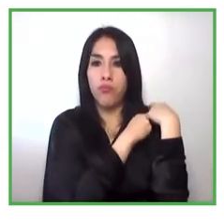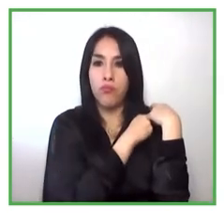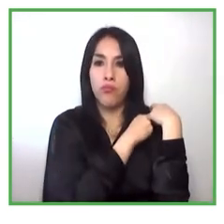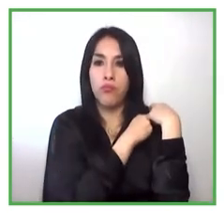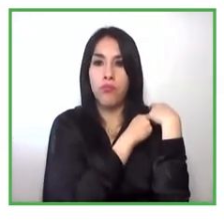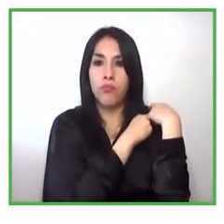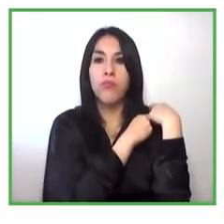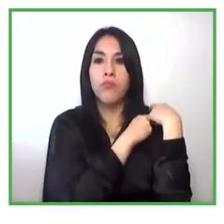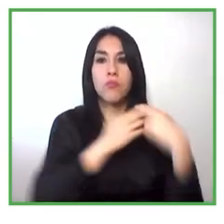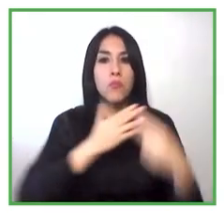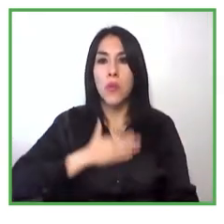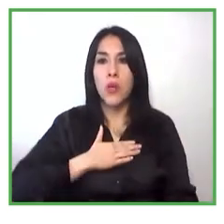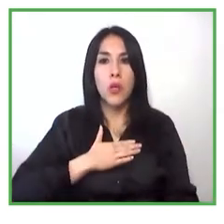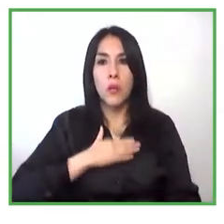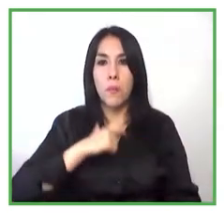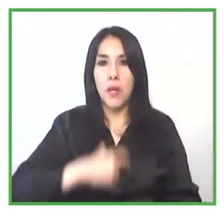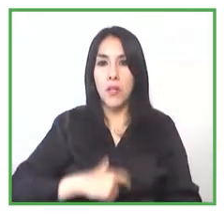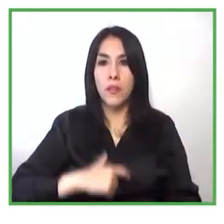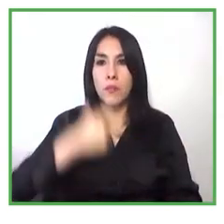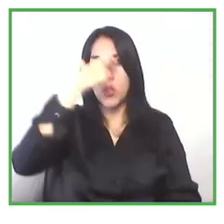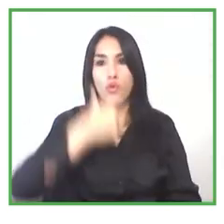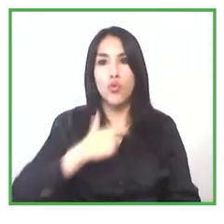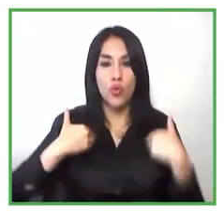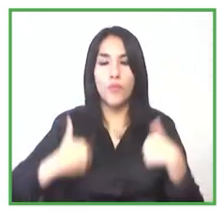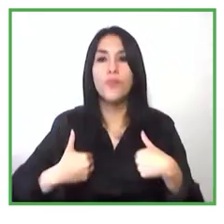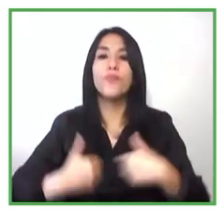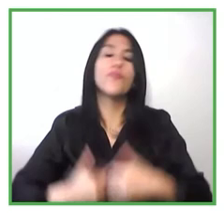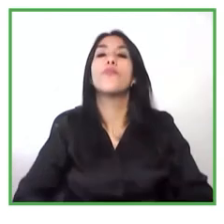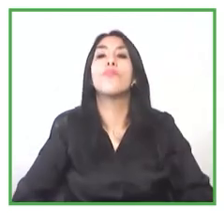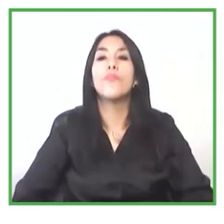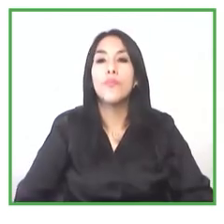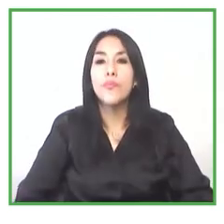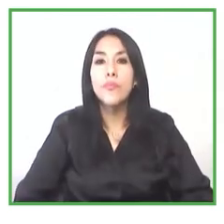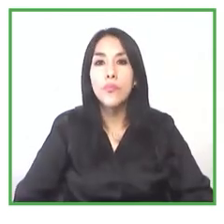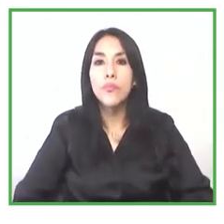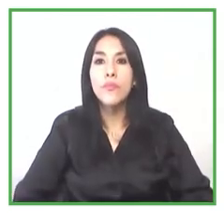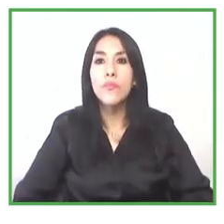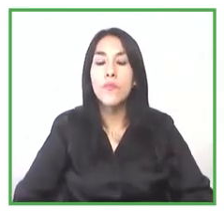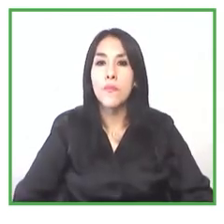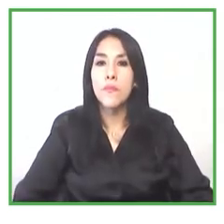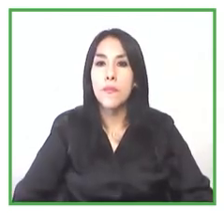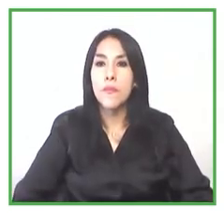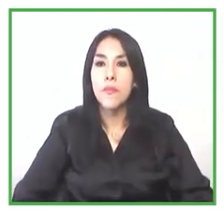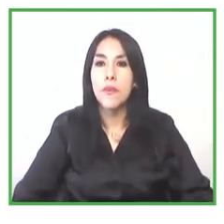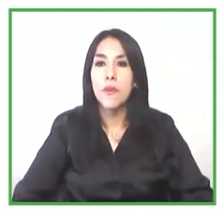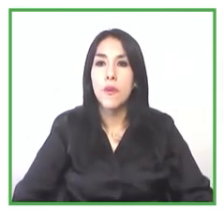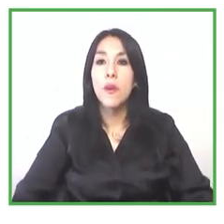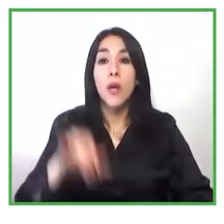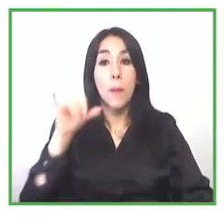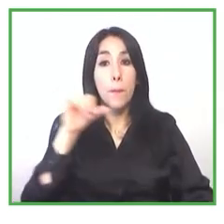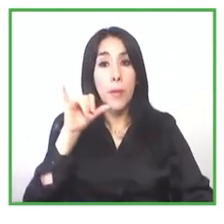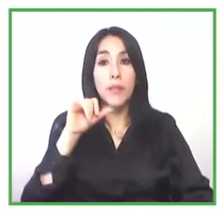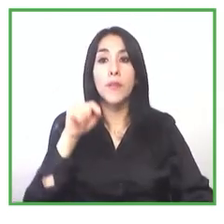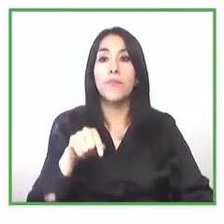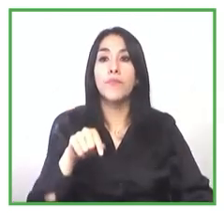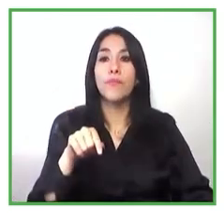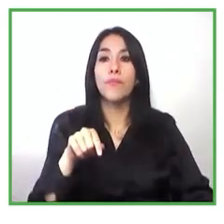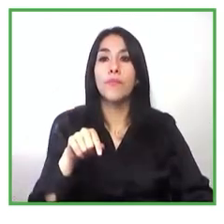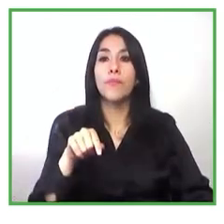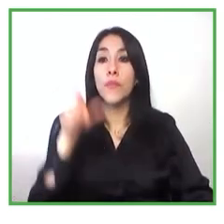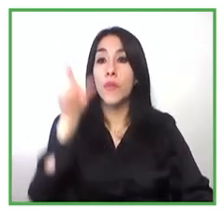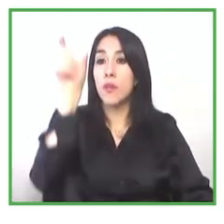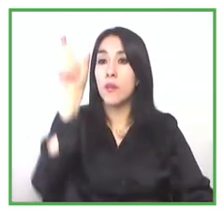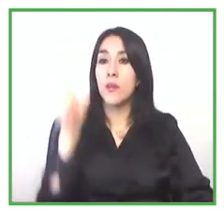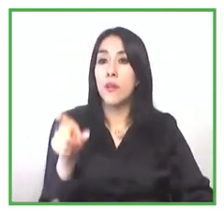expats y para los nuevos participantes en programas y por último después